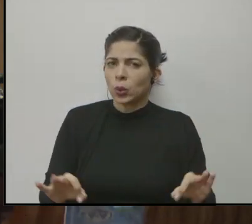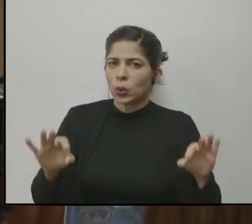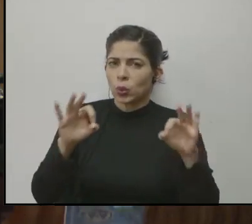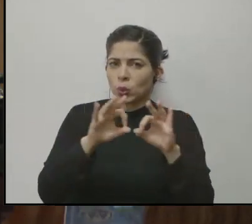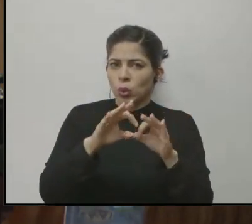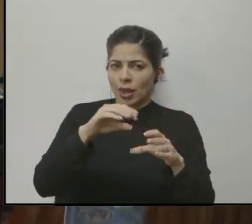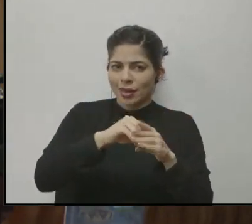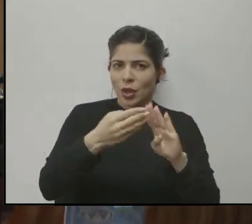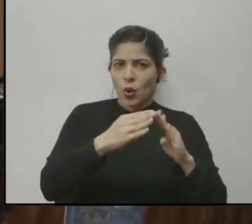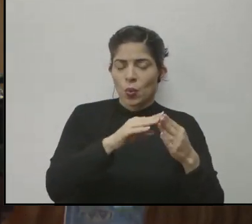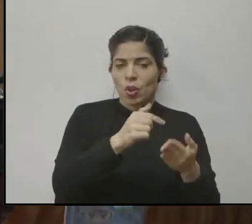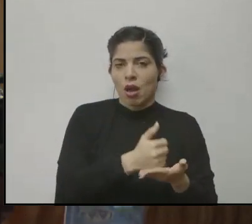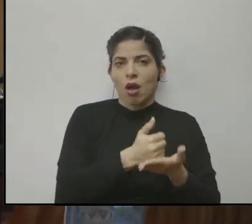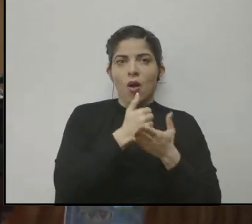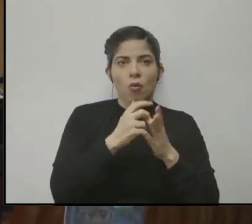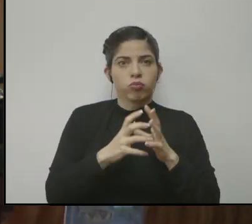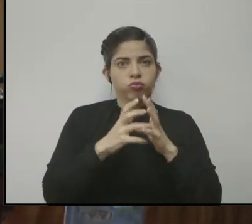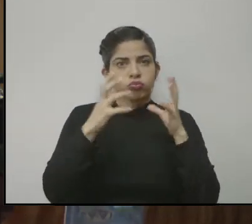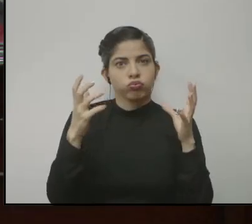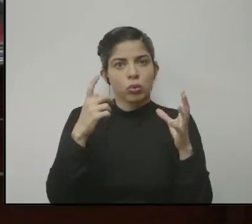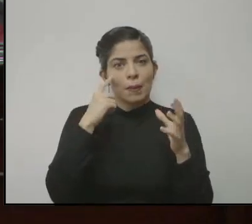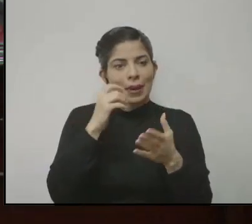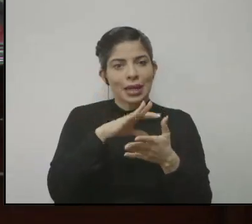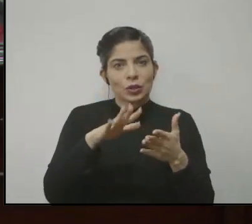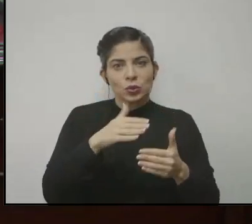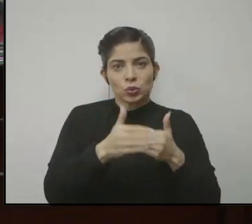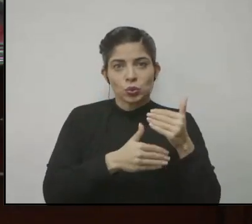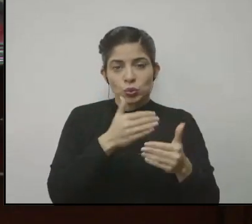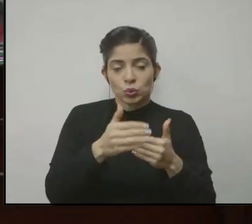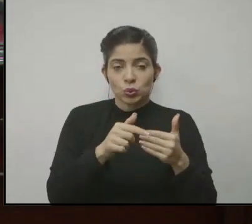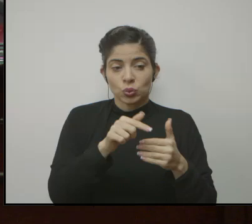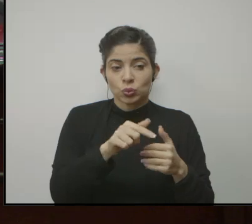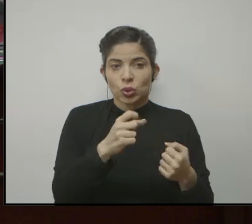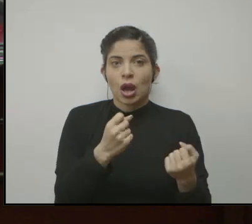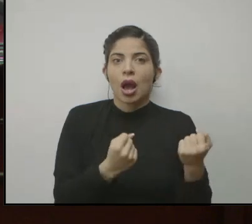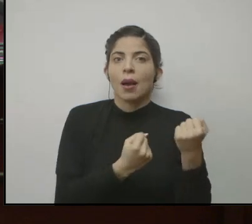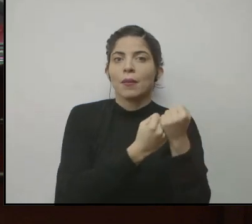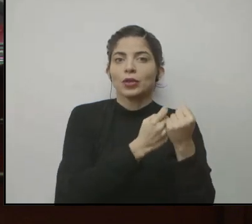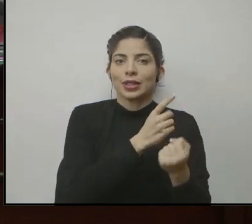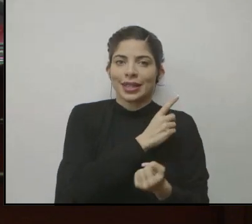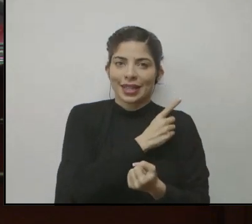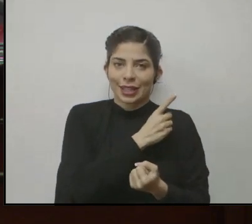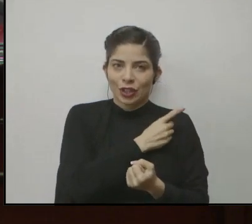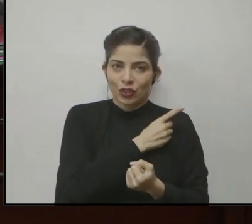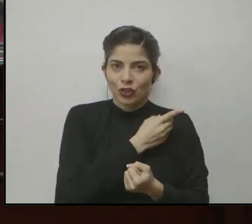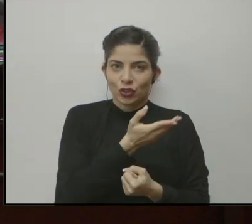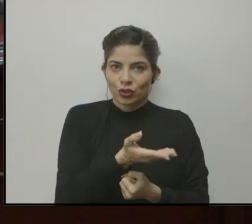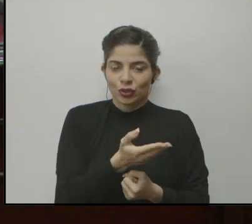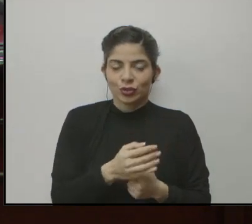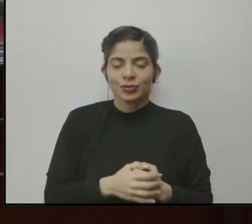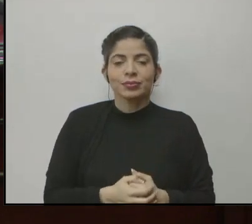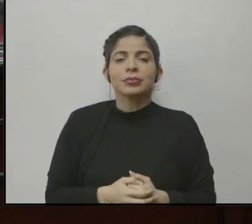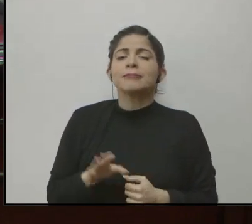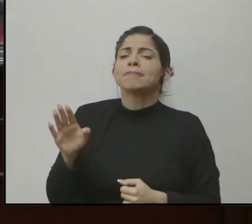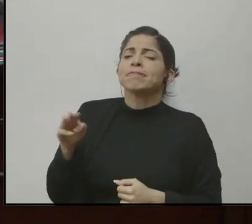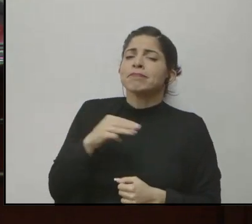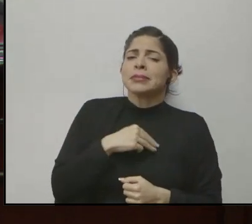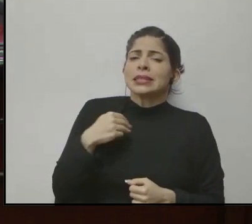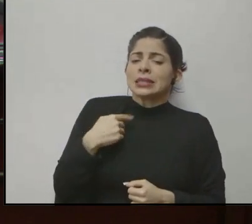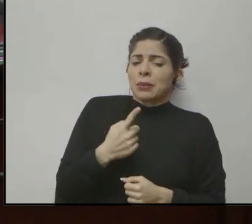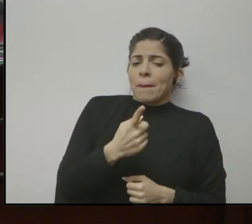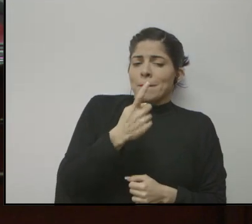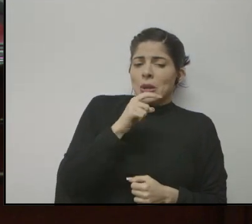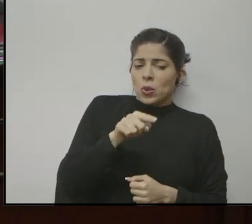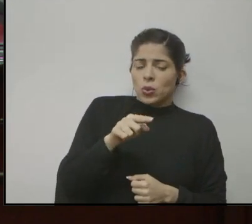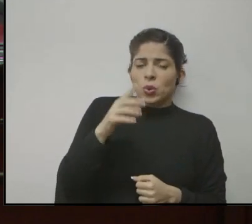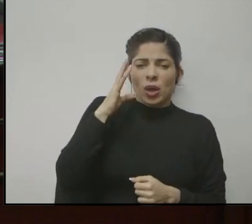la comunidad, agilizan mucho en el centro educativo, son un órgano auxiliar del director o la directora. Ministra, consulta,